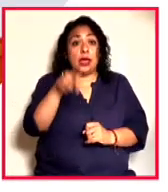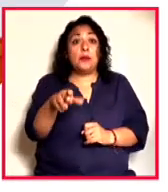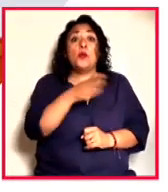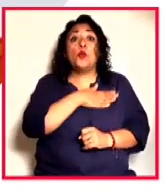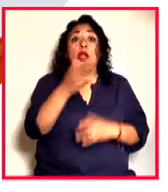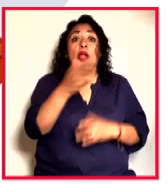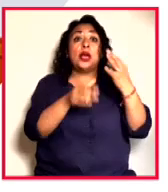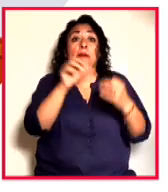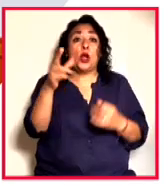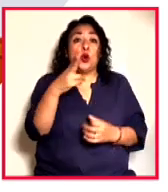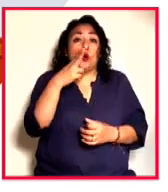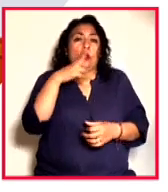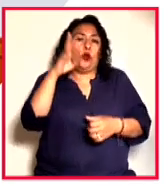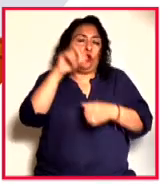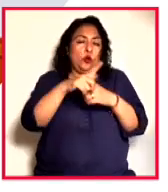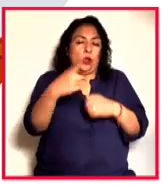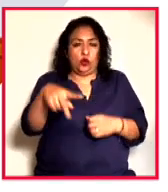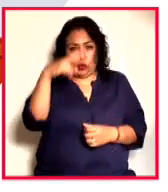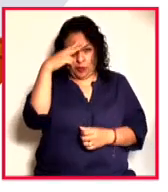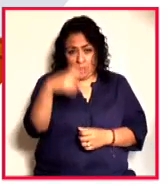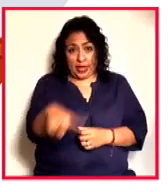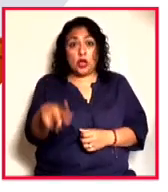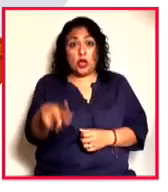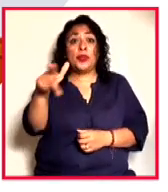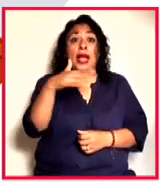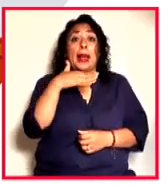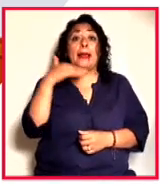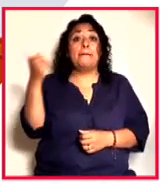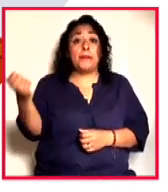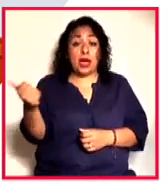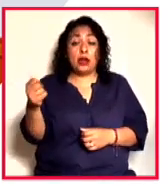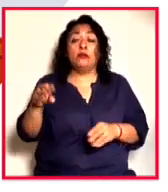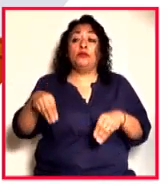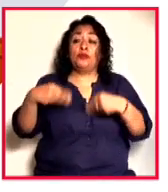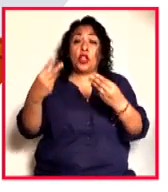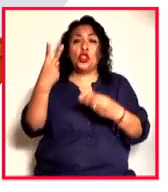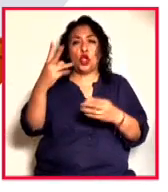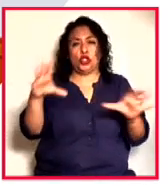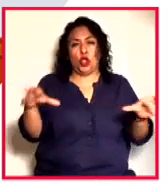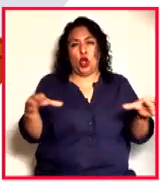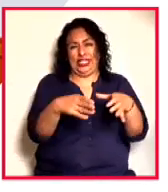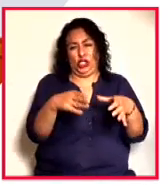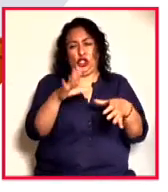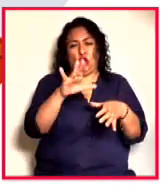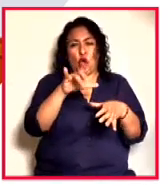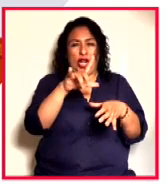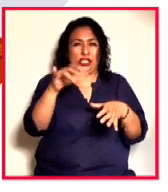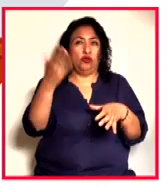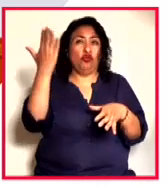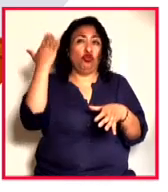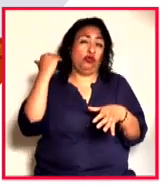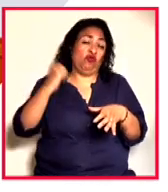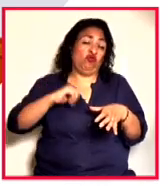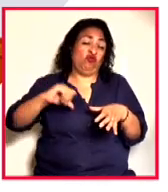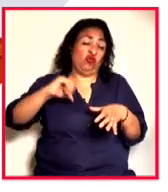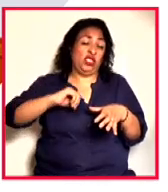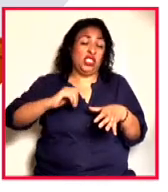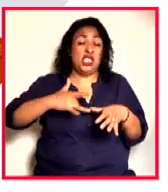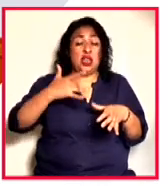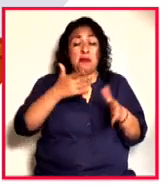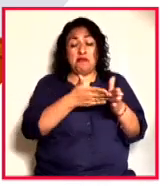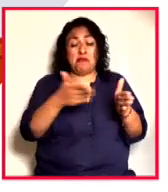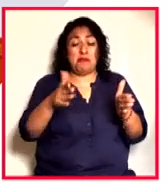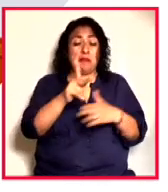patrimonio cultural de nuestro país, porque Alemania va a devolver dos colecciones de piezas que datan, se estima, de los periodos